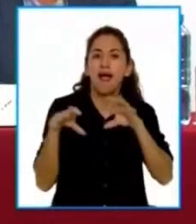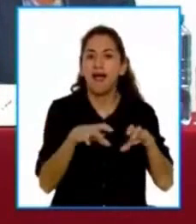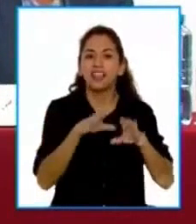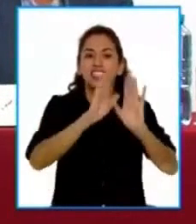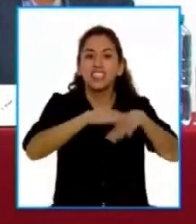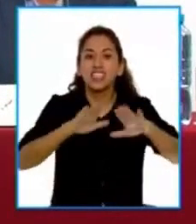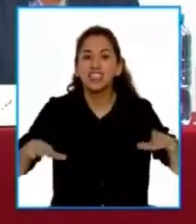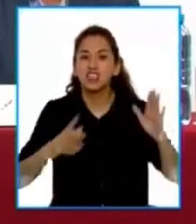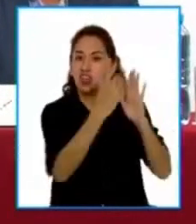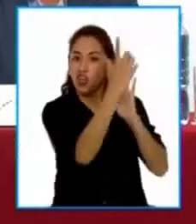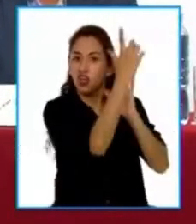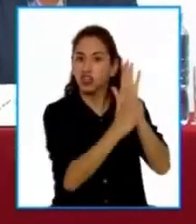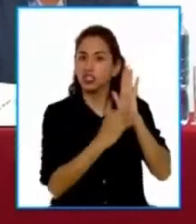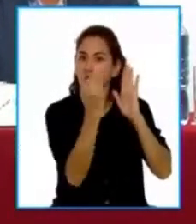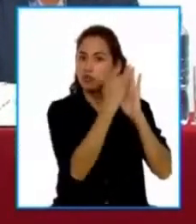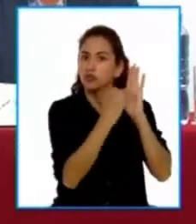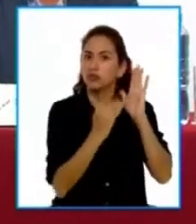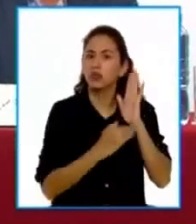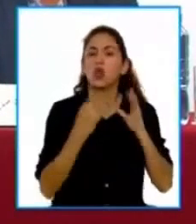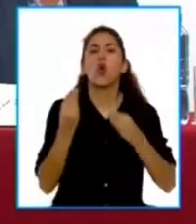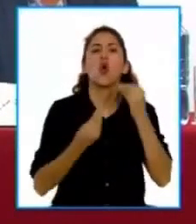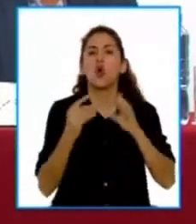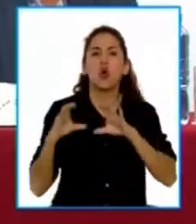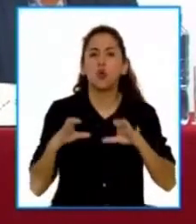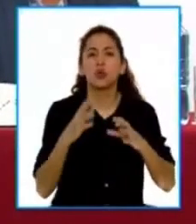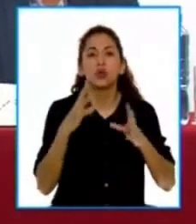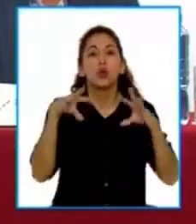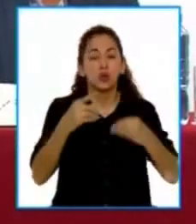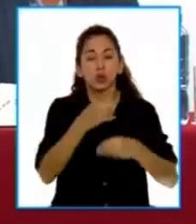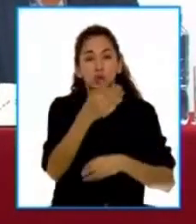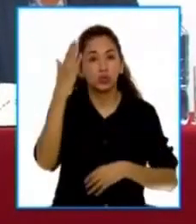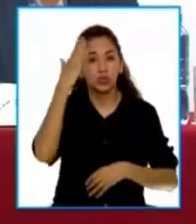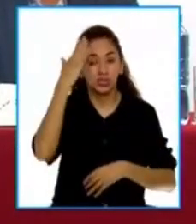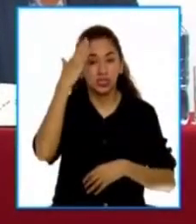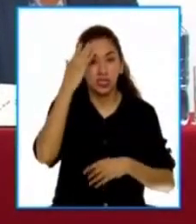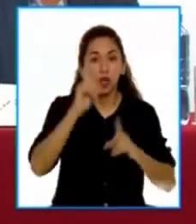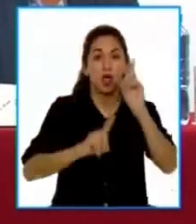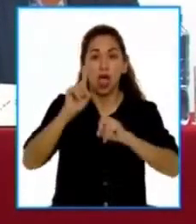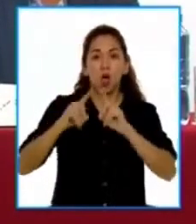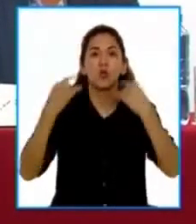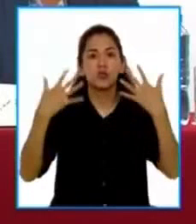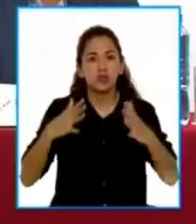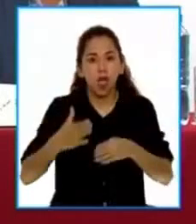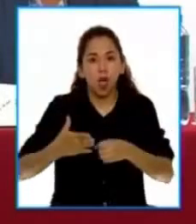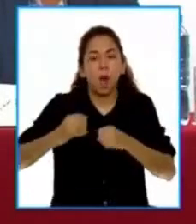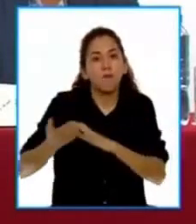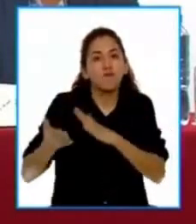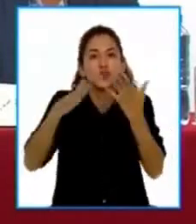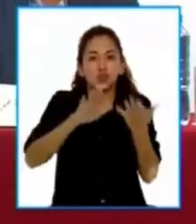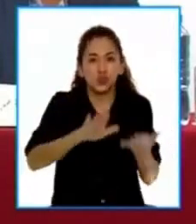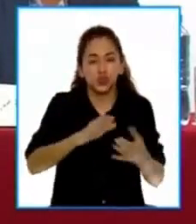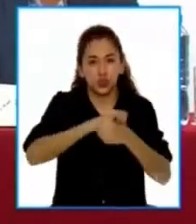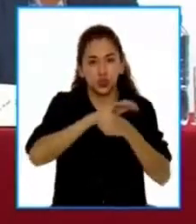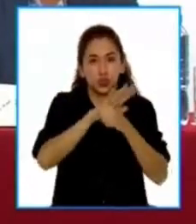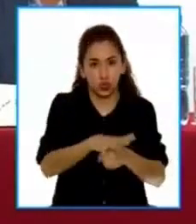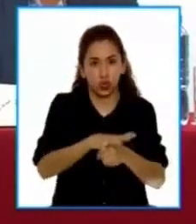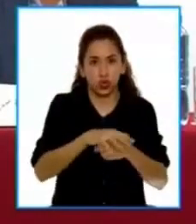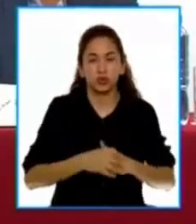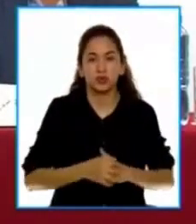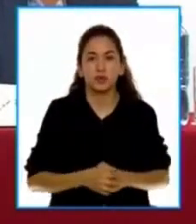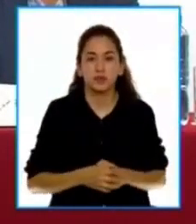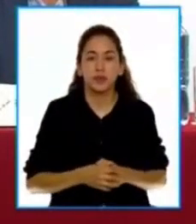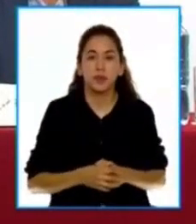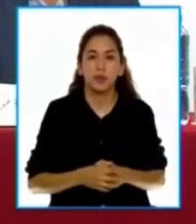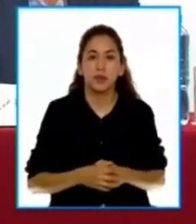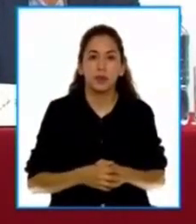respecto a ello? Porque tenemos en cuenta que las personas que han fallecido de COVID-19 se encuentran en dos padrones, una vez y